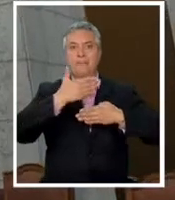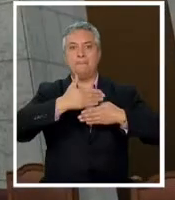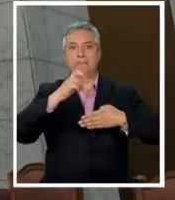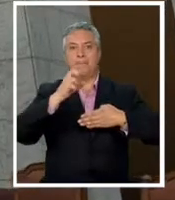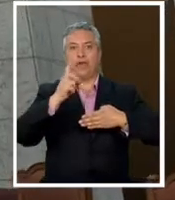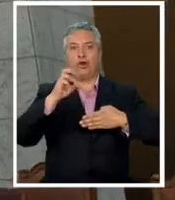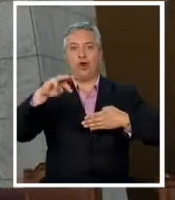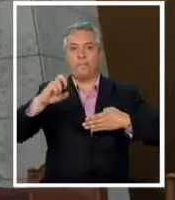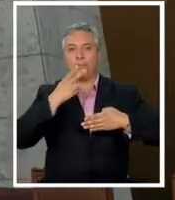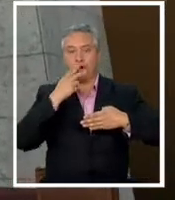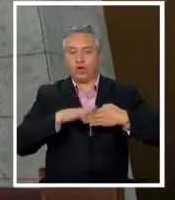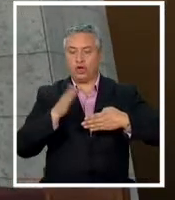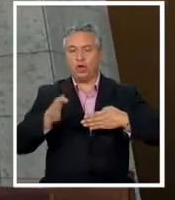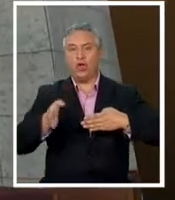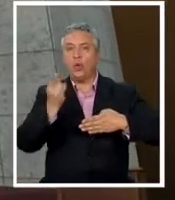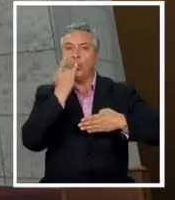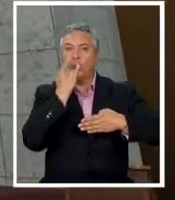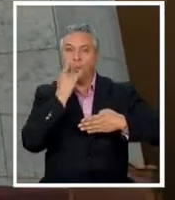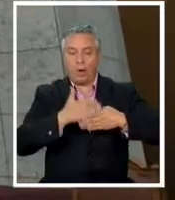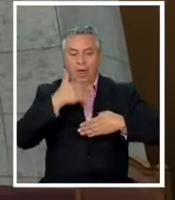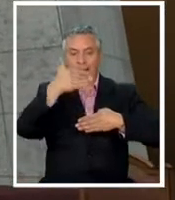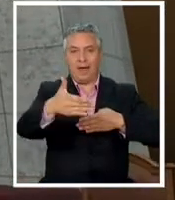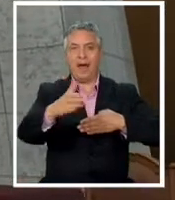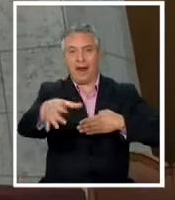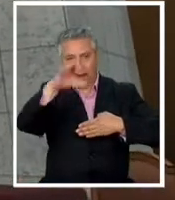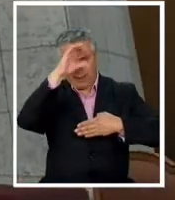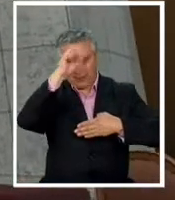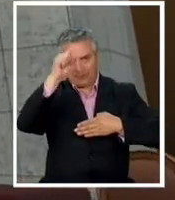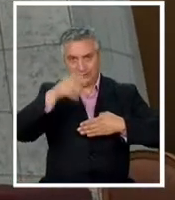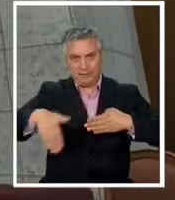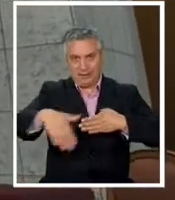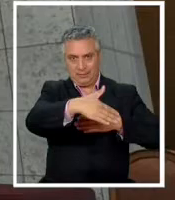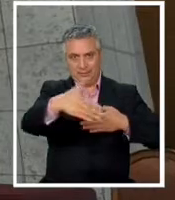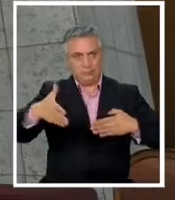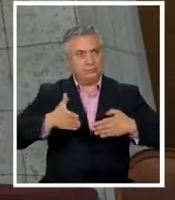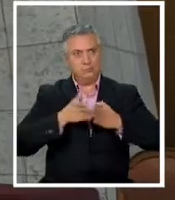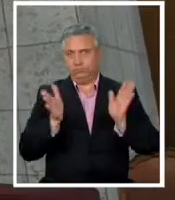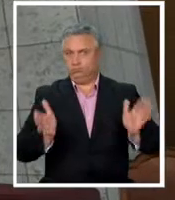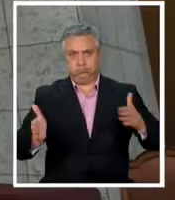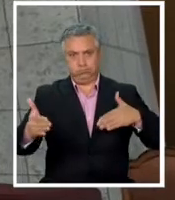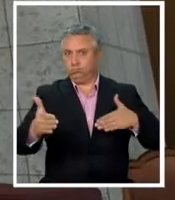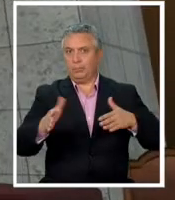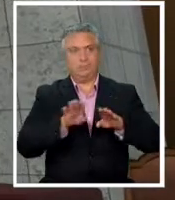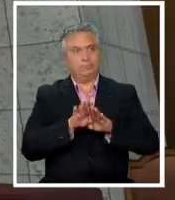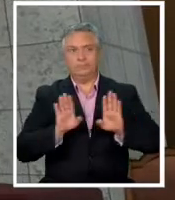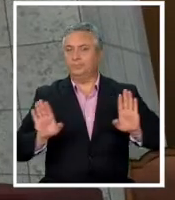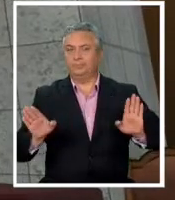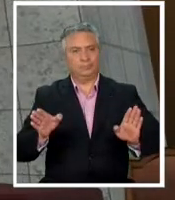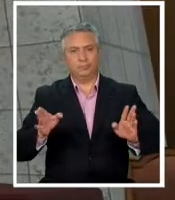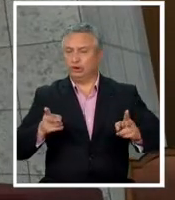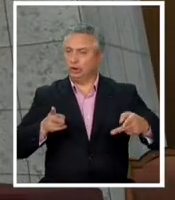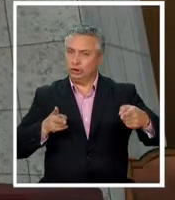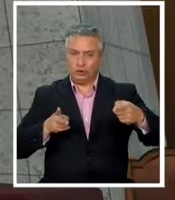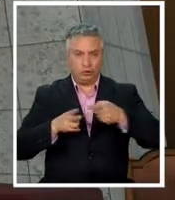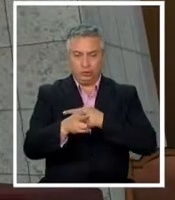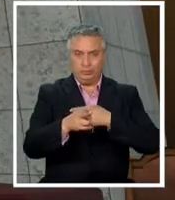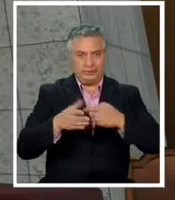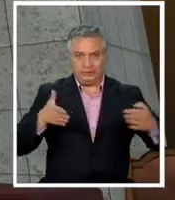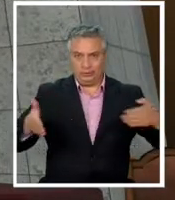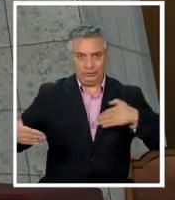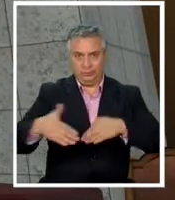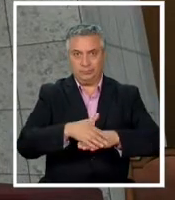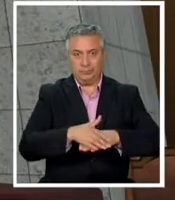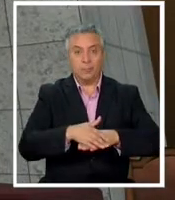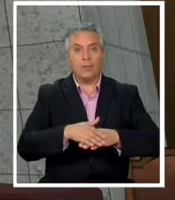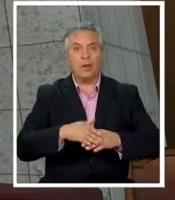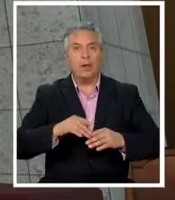Uruguay, Victoria y Avenida Argentina. Ahí el tránsito vehicular estará completamente suspendido. ¿Qué espera el